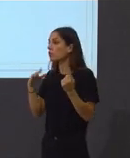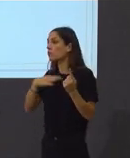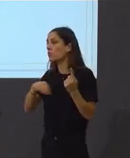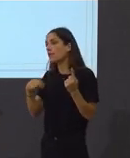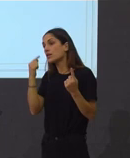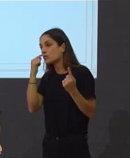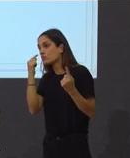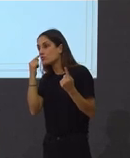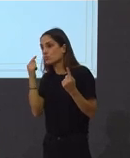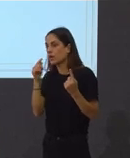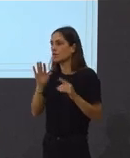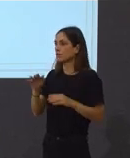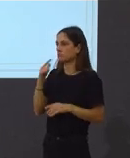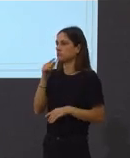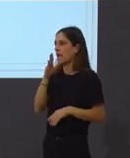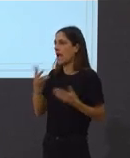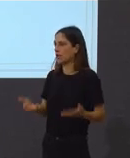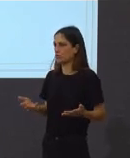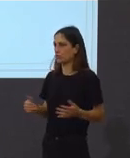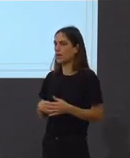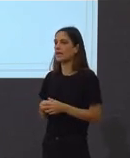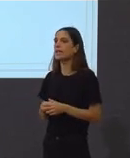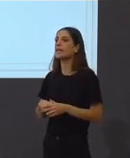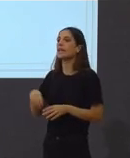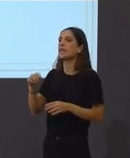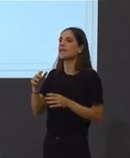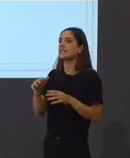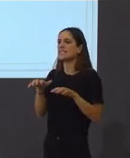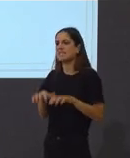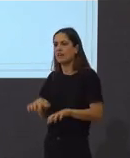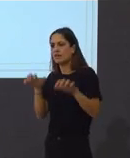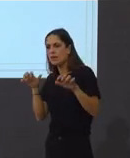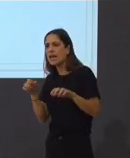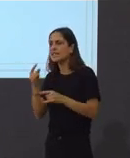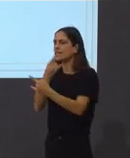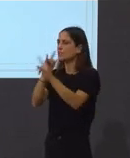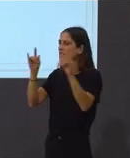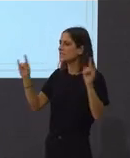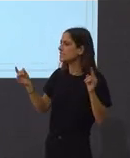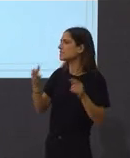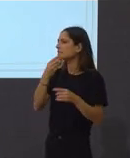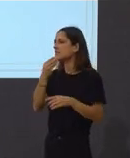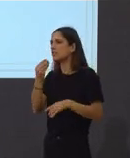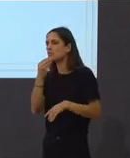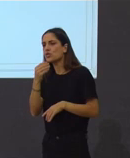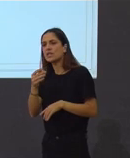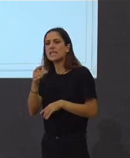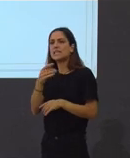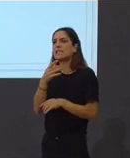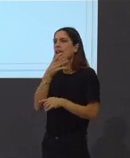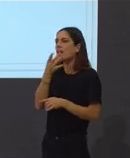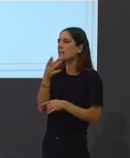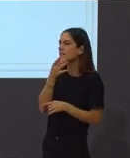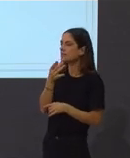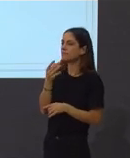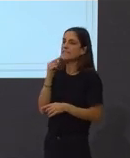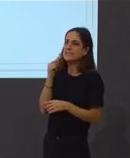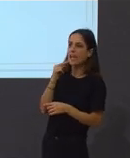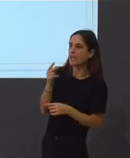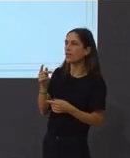e son actuais. Virxe, salvaxe, paisaxística, bonita, ingenua. Galicia nunca tuvo